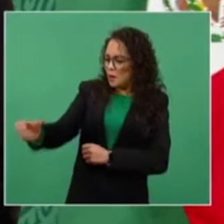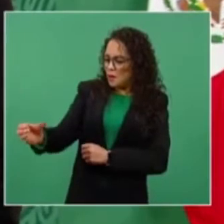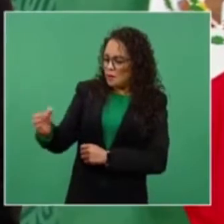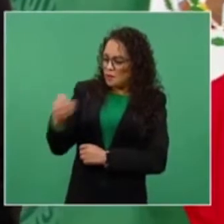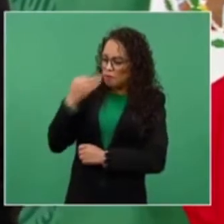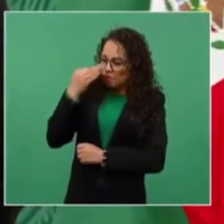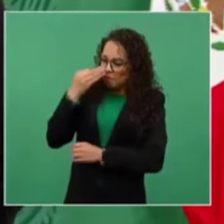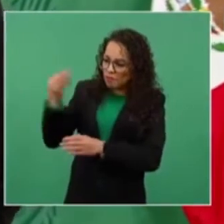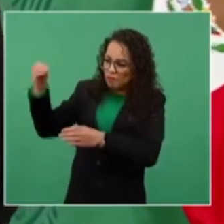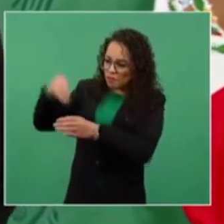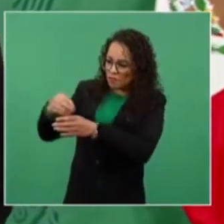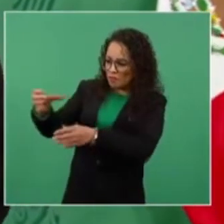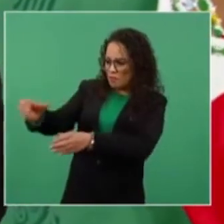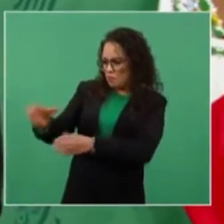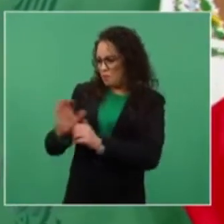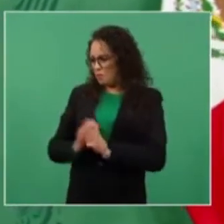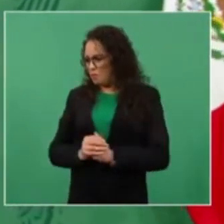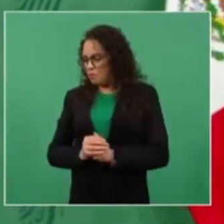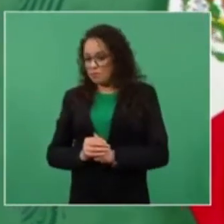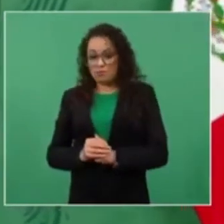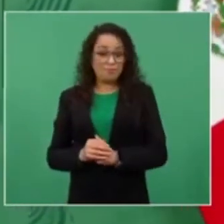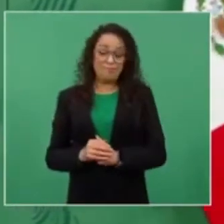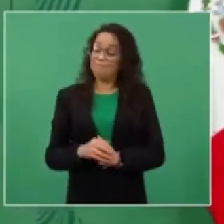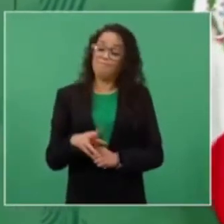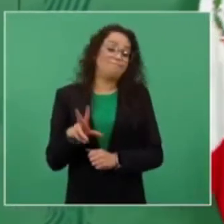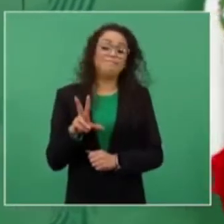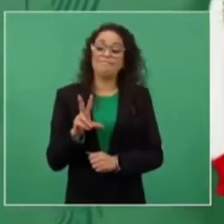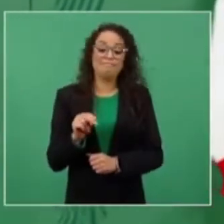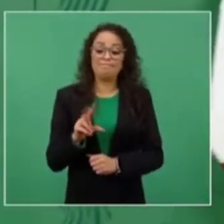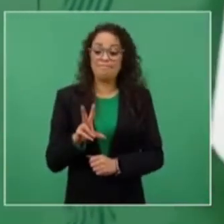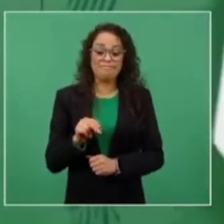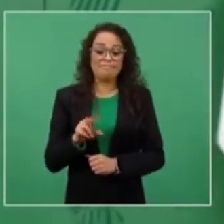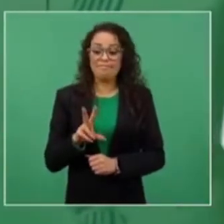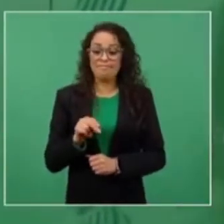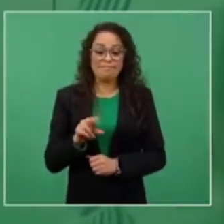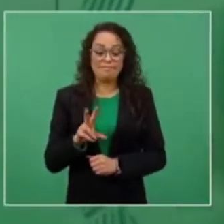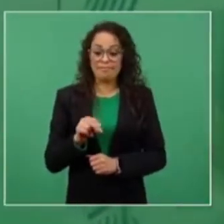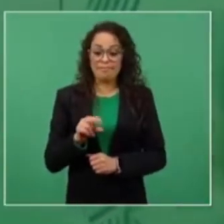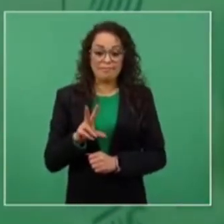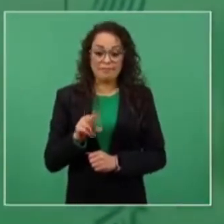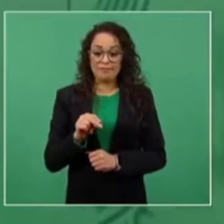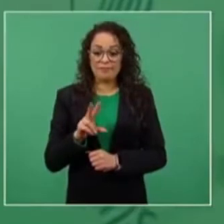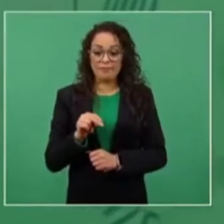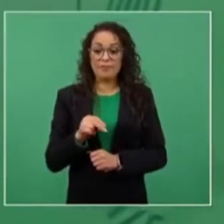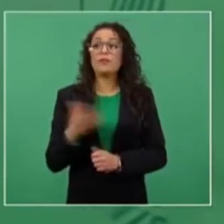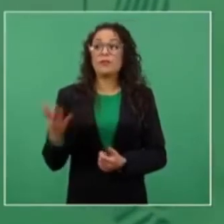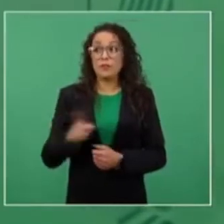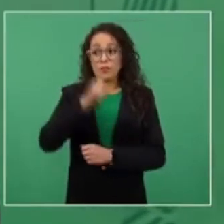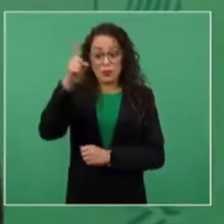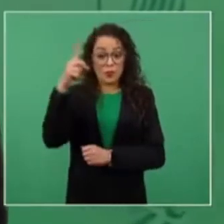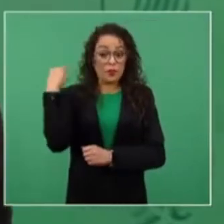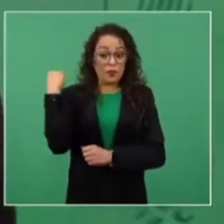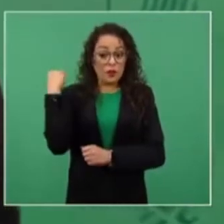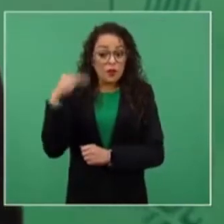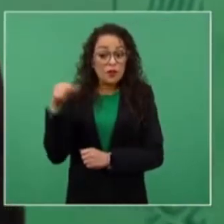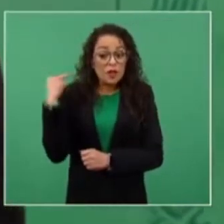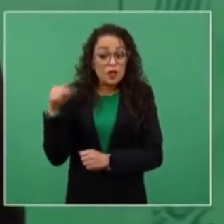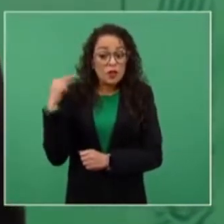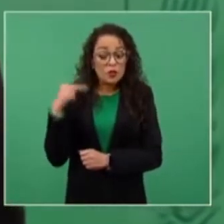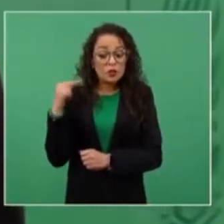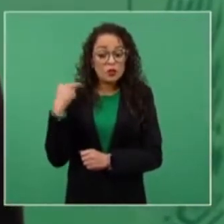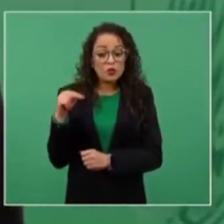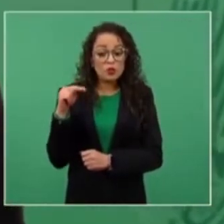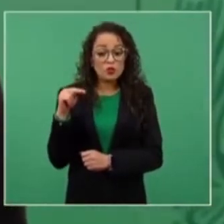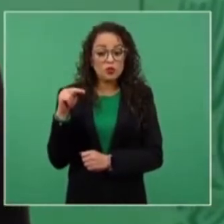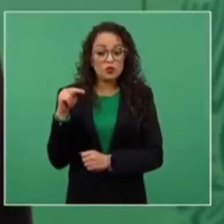No, no, no, no, entonces en el caso de Veracruz es